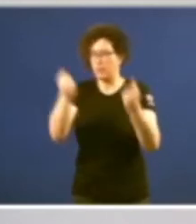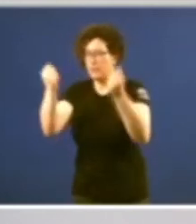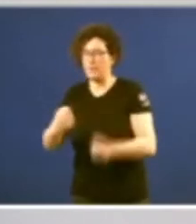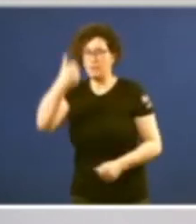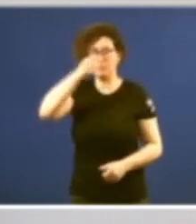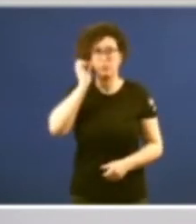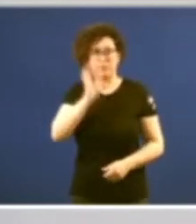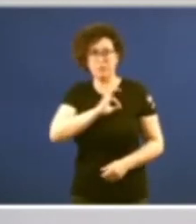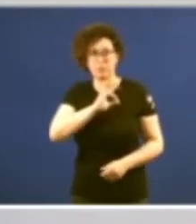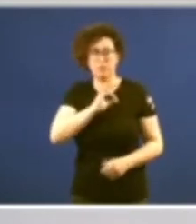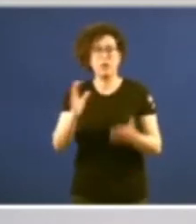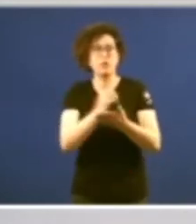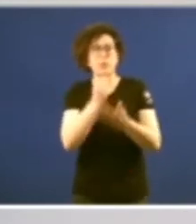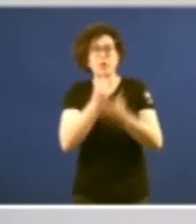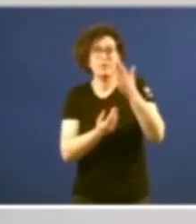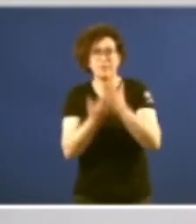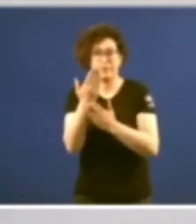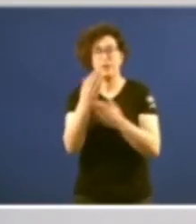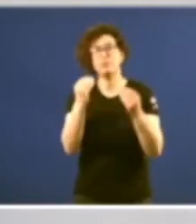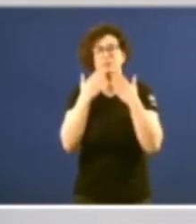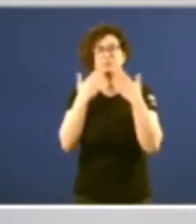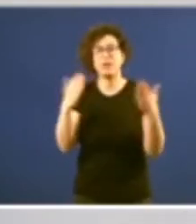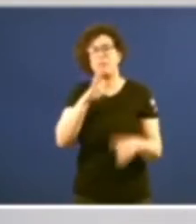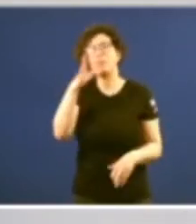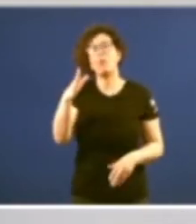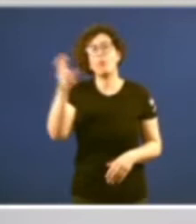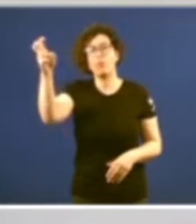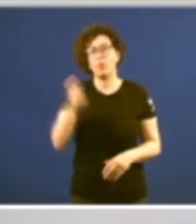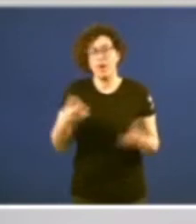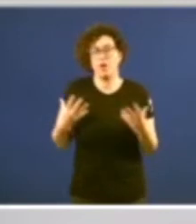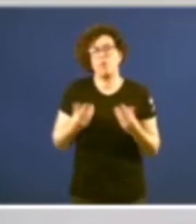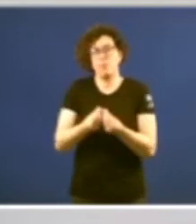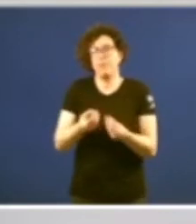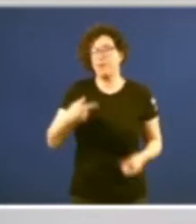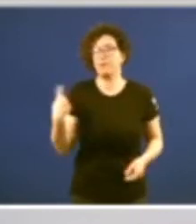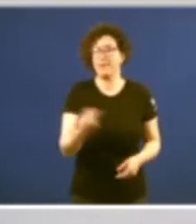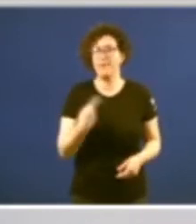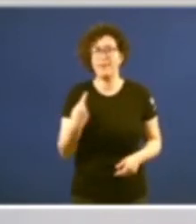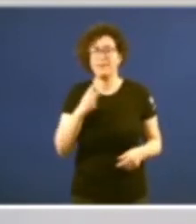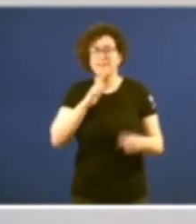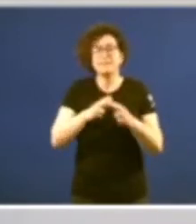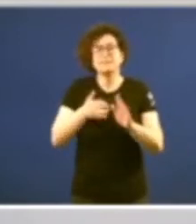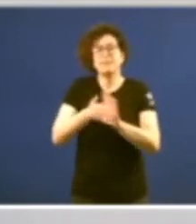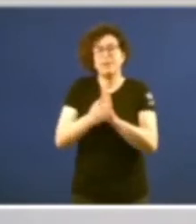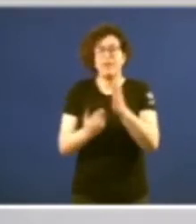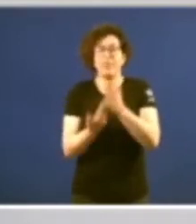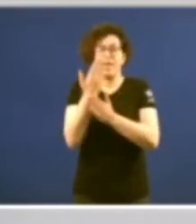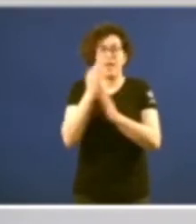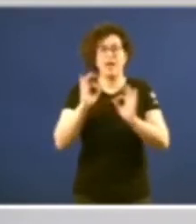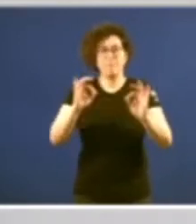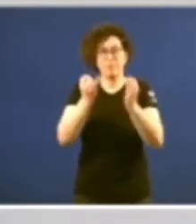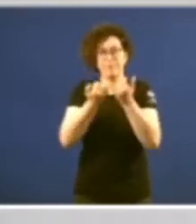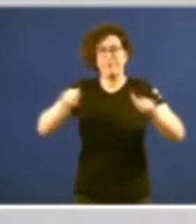Bo día a todas e a todos, moita grazas por acompañarnos no que é un día de festa para o